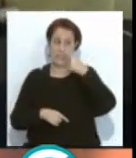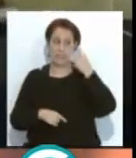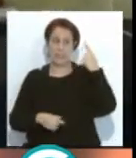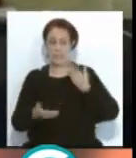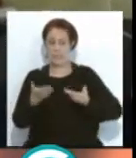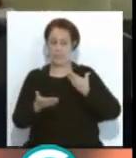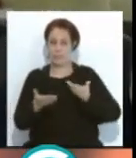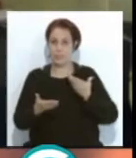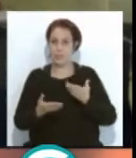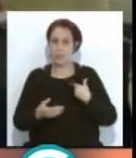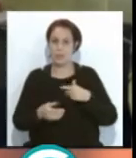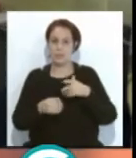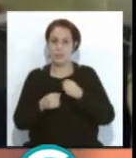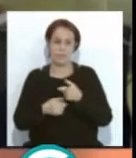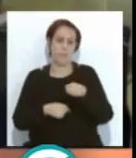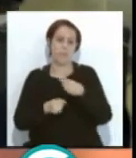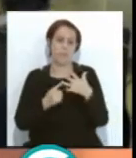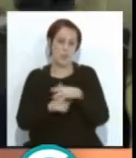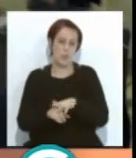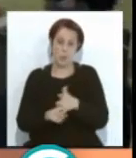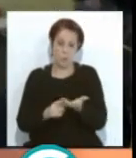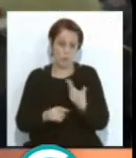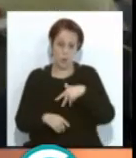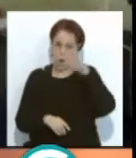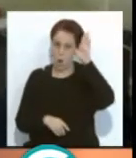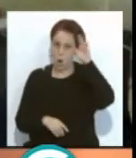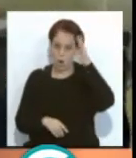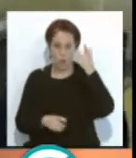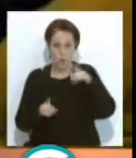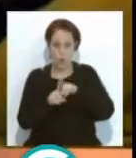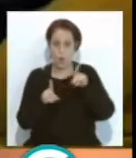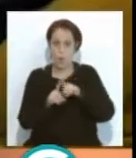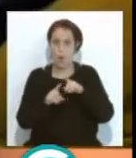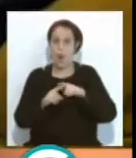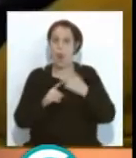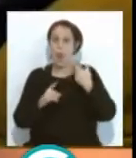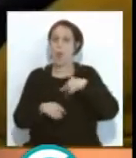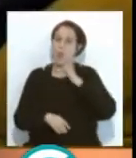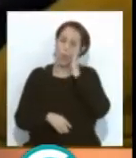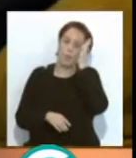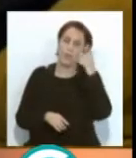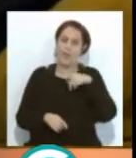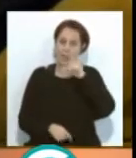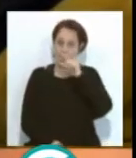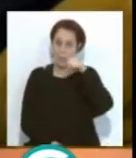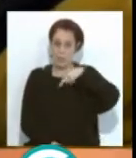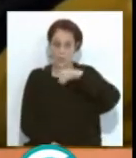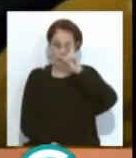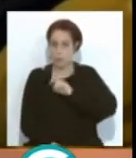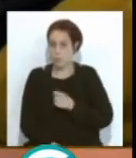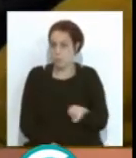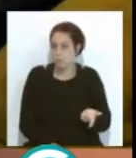escenas surrealistas, de gente durmiendo como si estuviera en la tienda de campaña, allí en gallinero, y este año sin embargo, bueno,